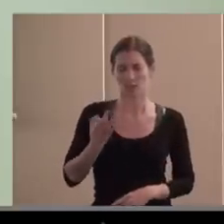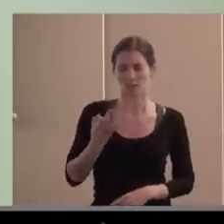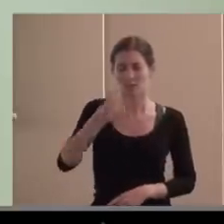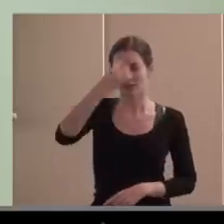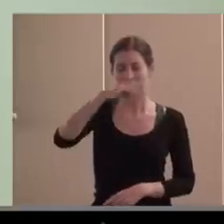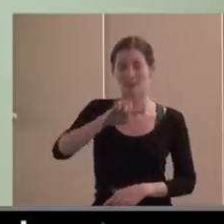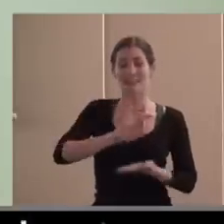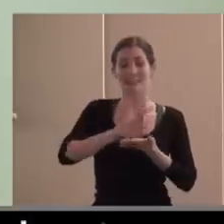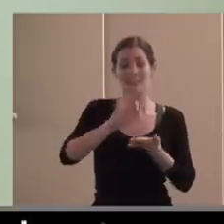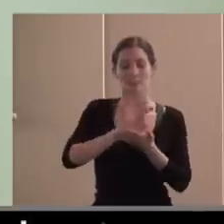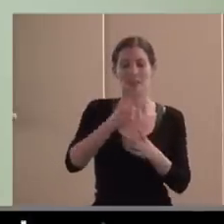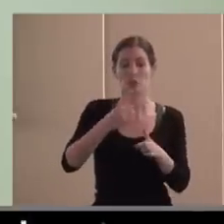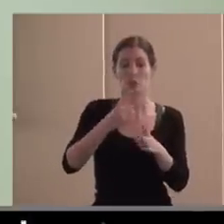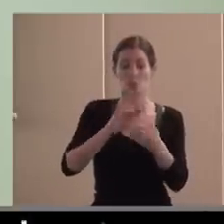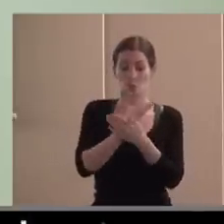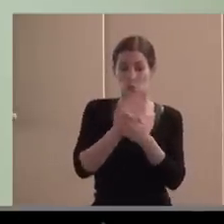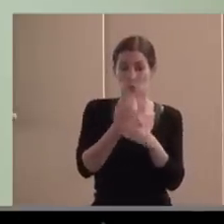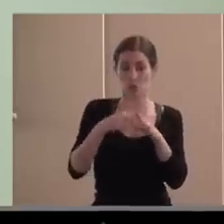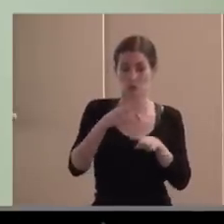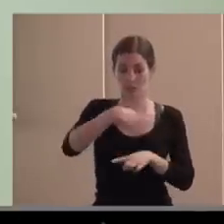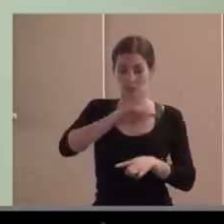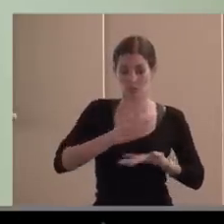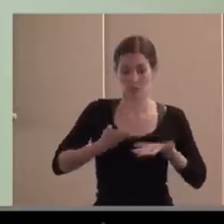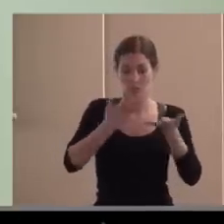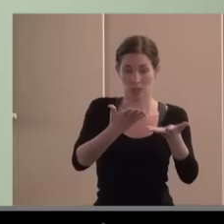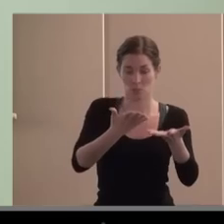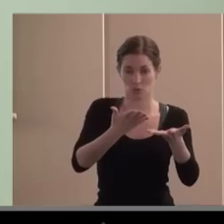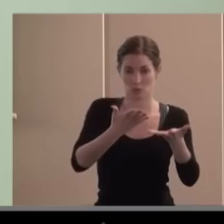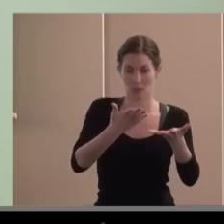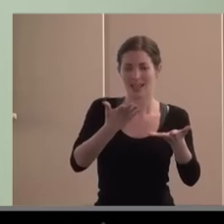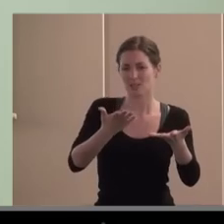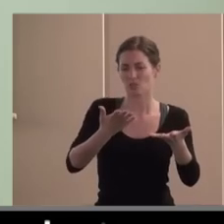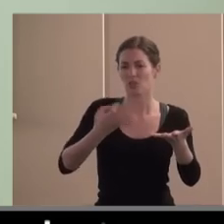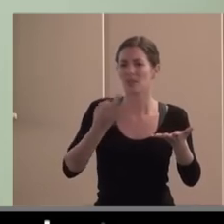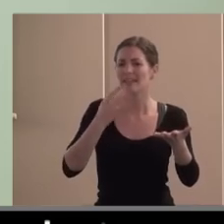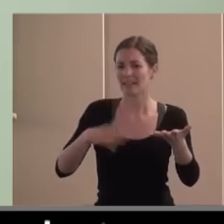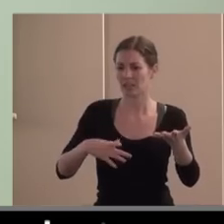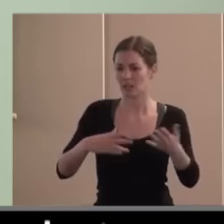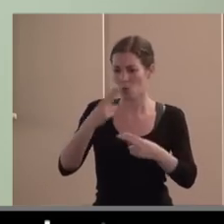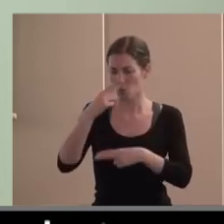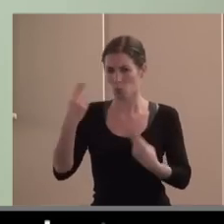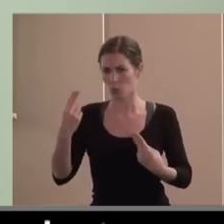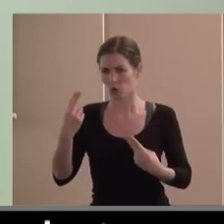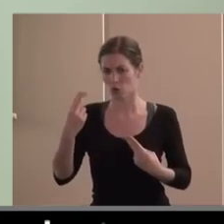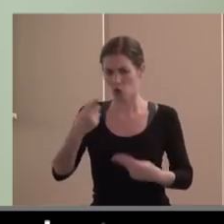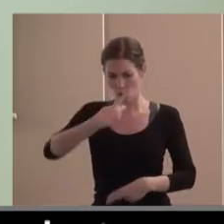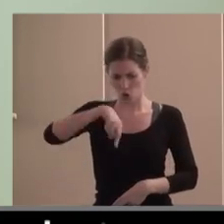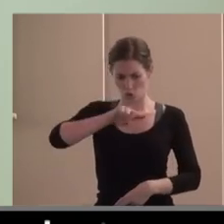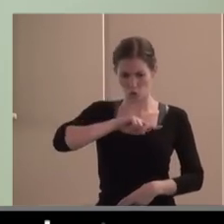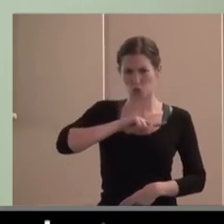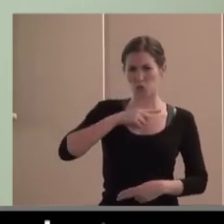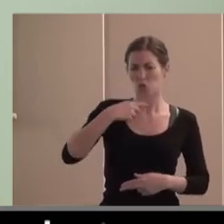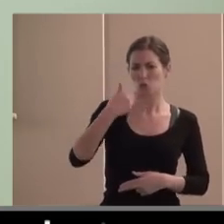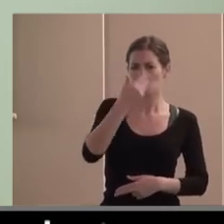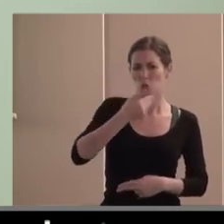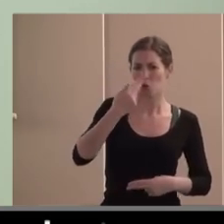y prestaciones que damos es que en principio tendrían que estar en lo público, no tendríamos que meternos a hacer colegios en su momento, cuando hacíamos escuelas especiales